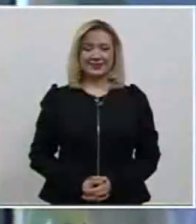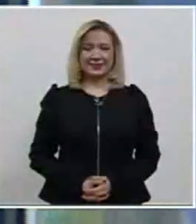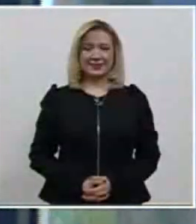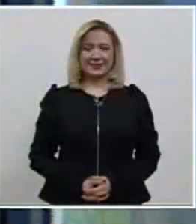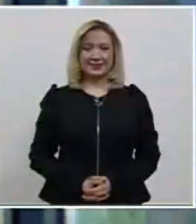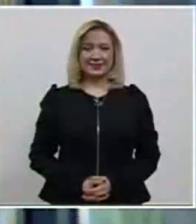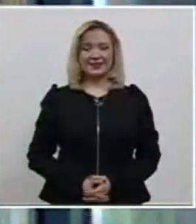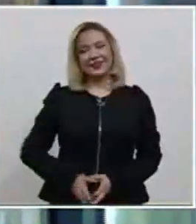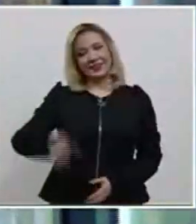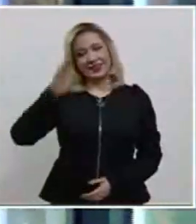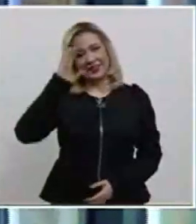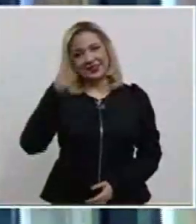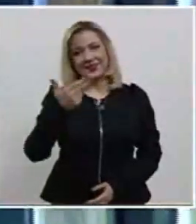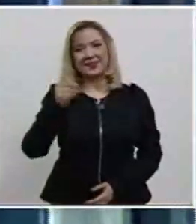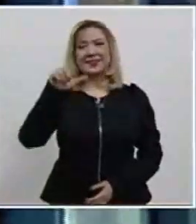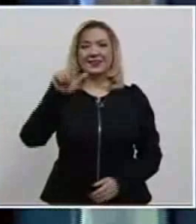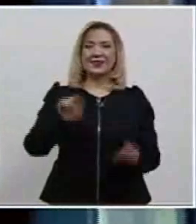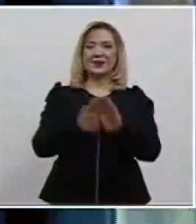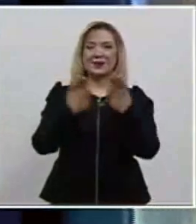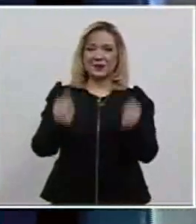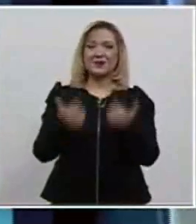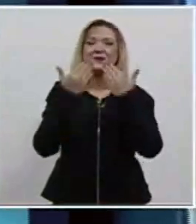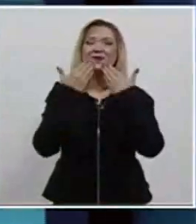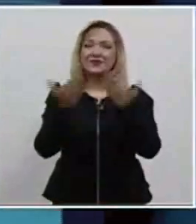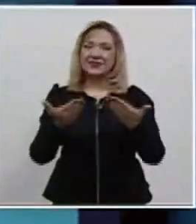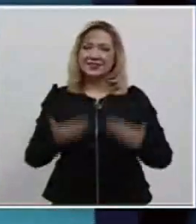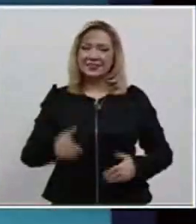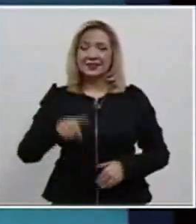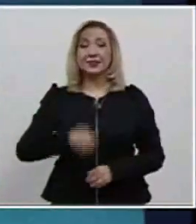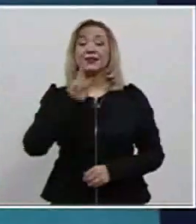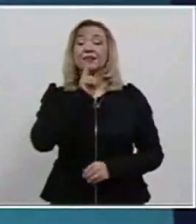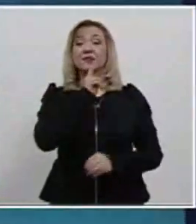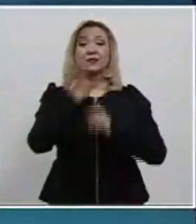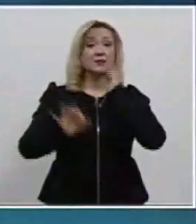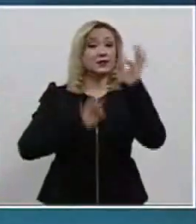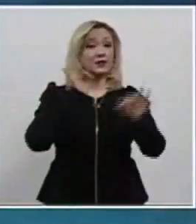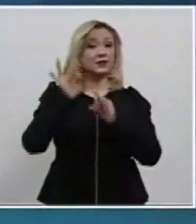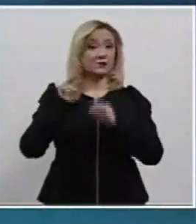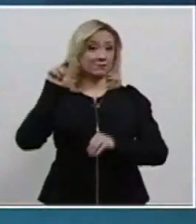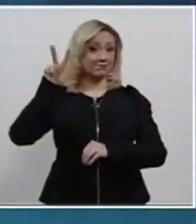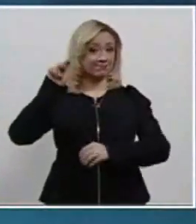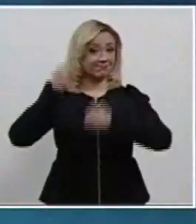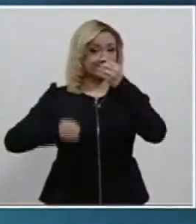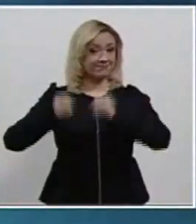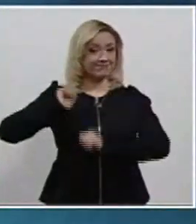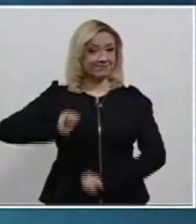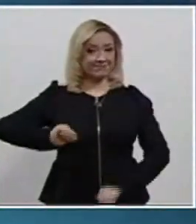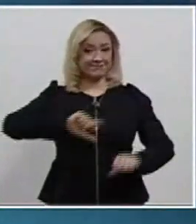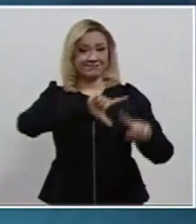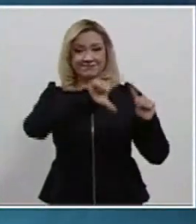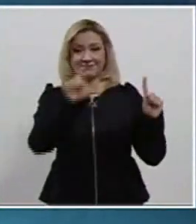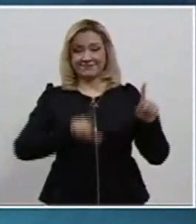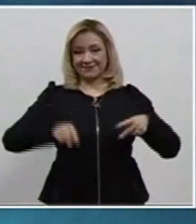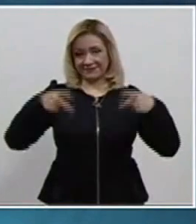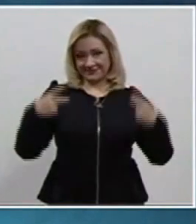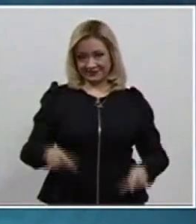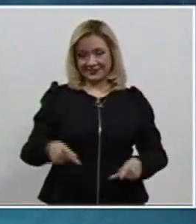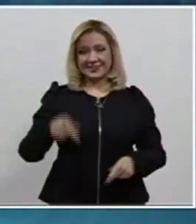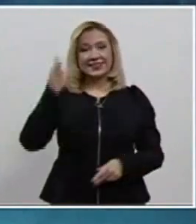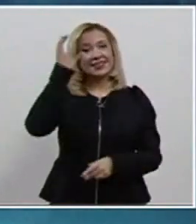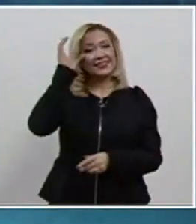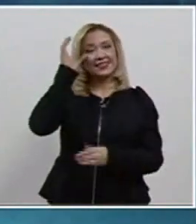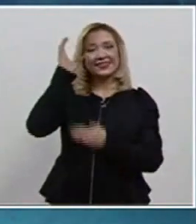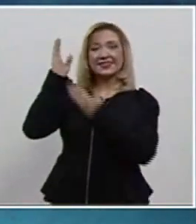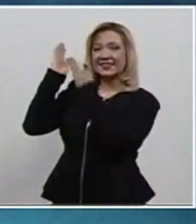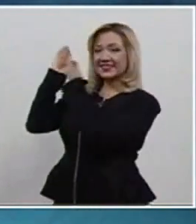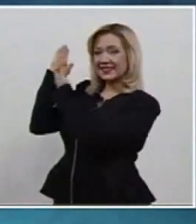Hola, tal? Bienvenidas, bienvenidos a este corte informativo del canal del Poder Judicial de la Federación. Citlaly Pérez y